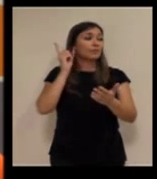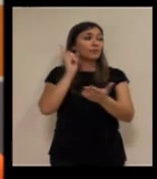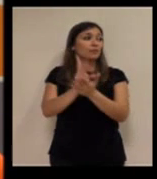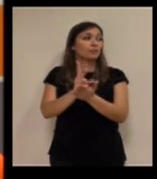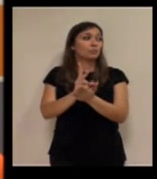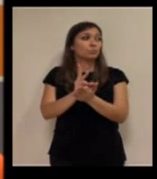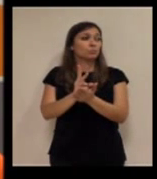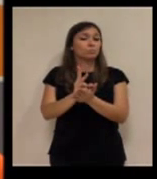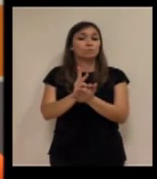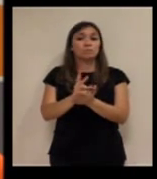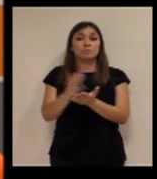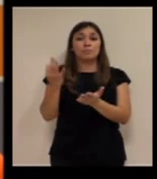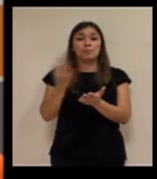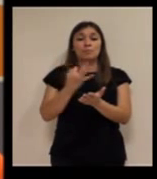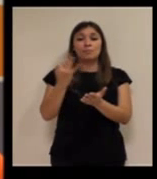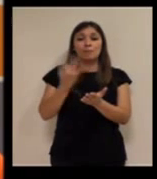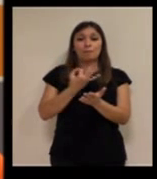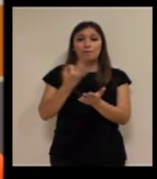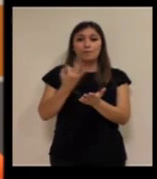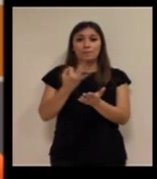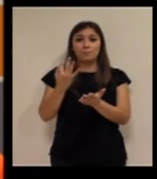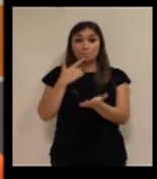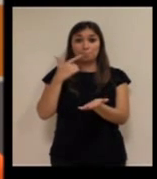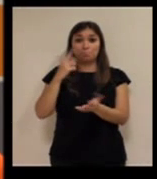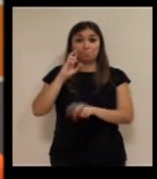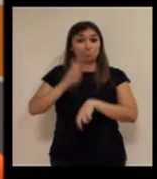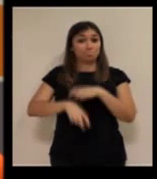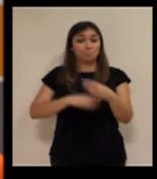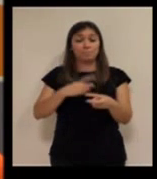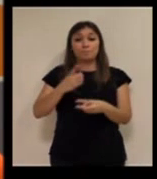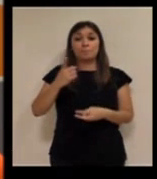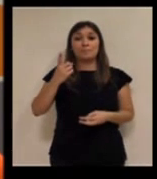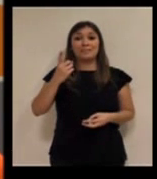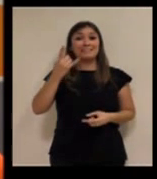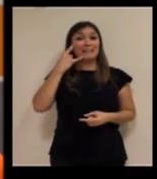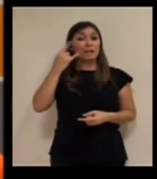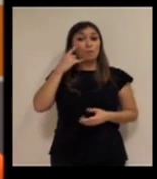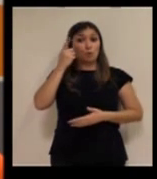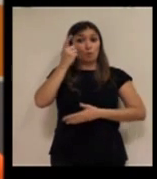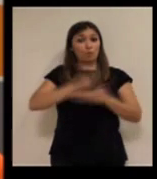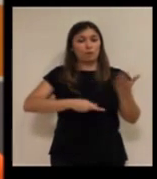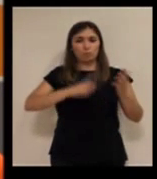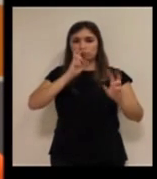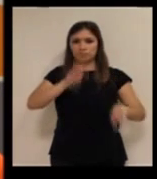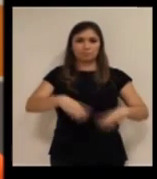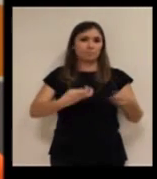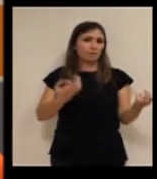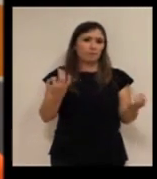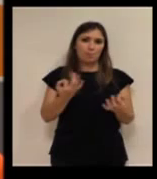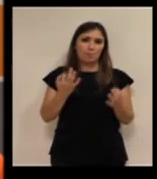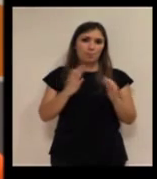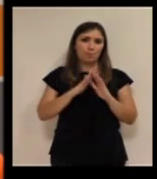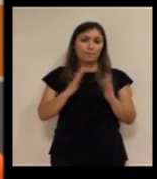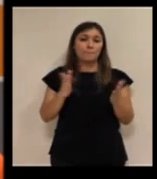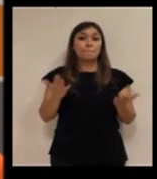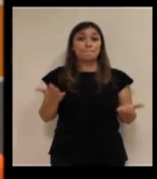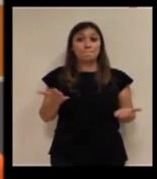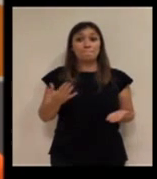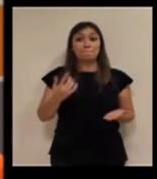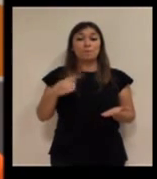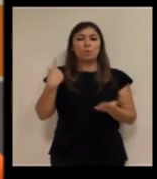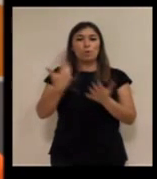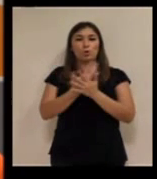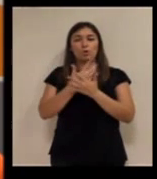el reto que hay que reinventar perdón tiene que reinventarse la telefonía fija y en este